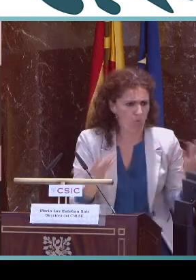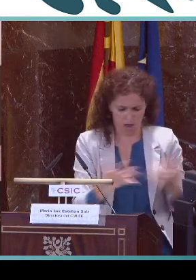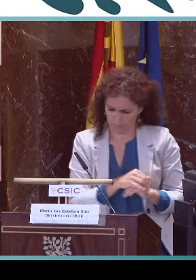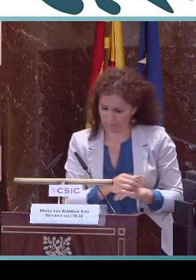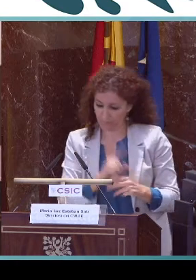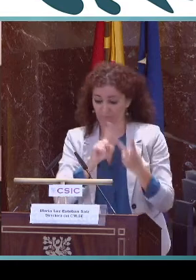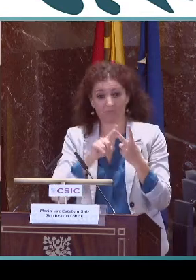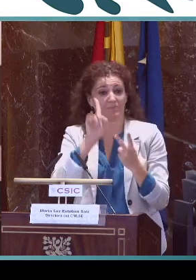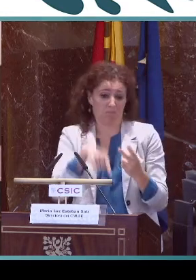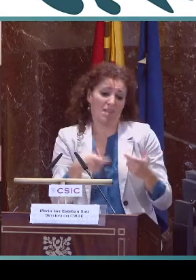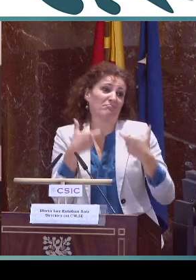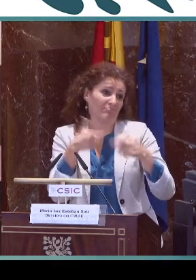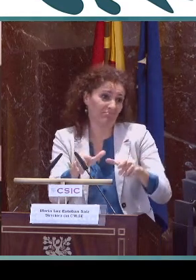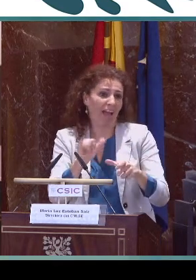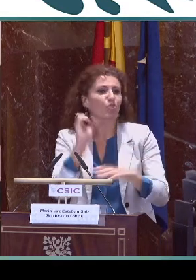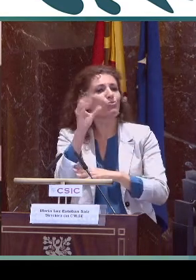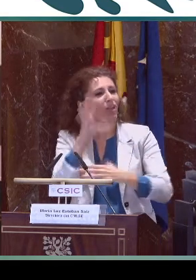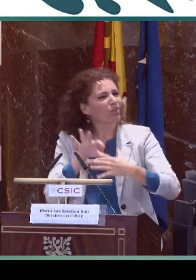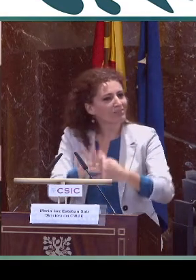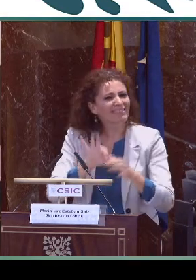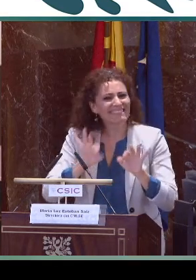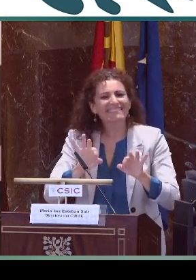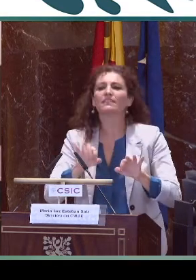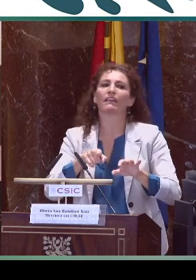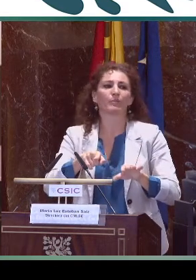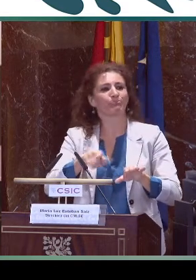qué dificultades se encuentran en esa adquisición de dicha lengua,